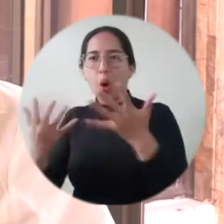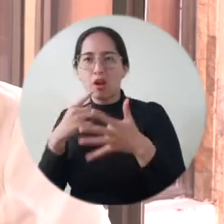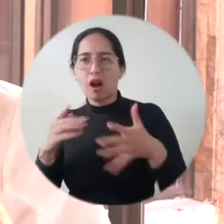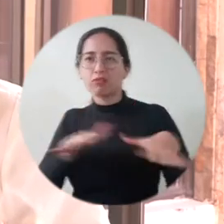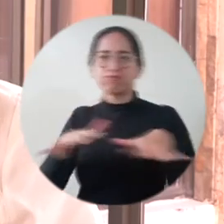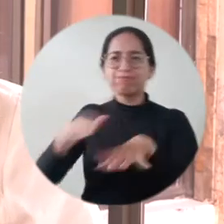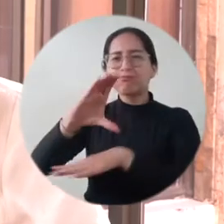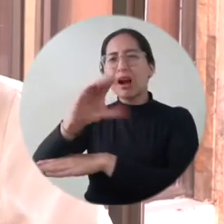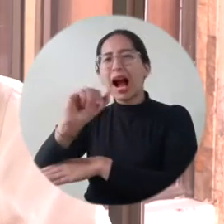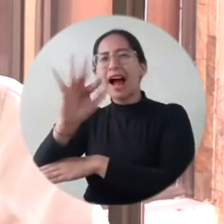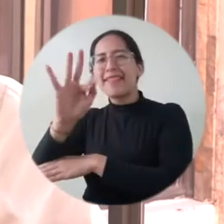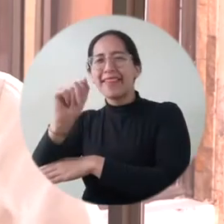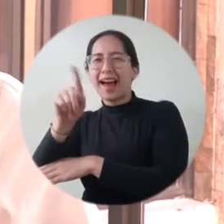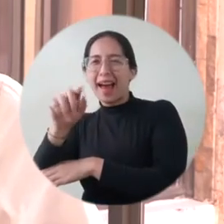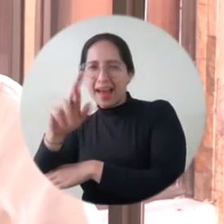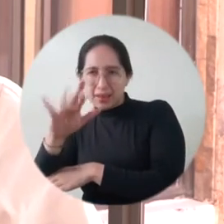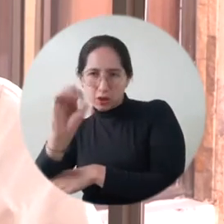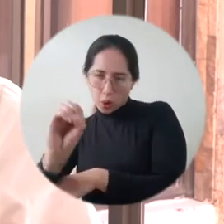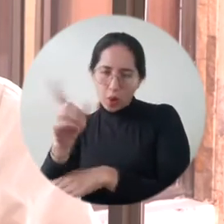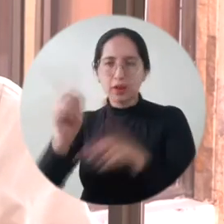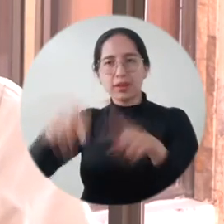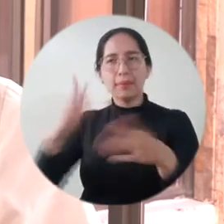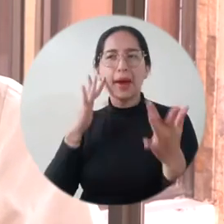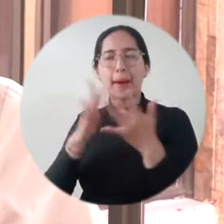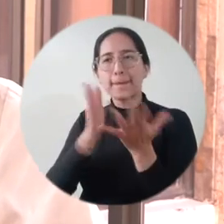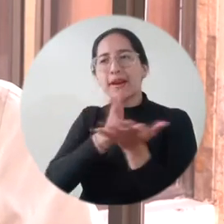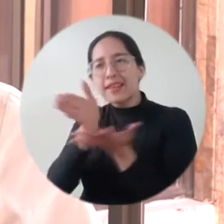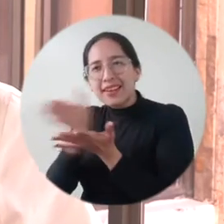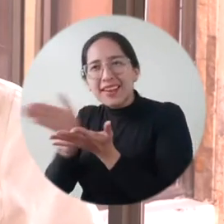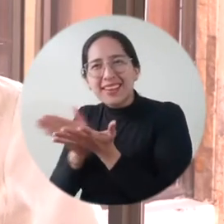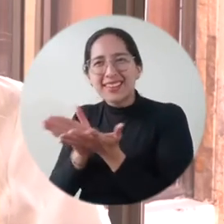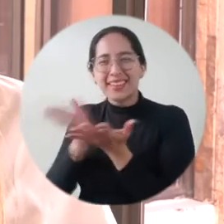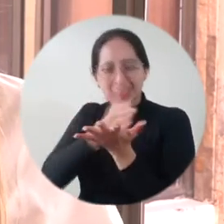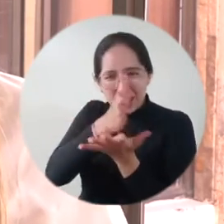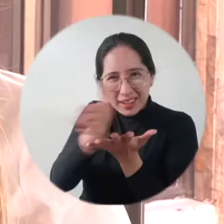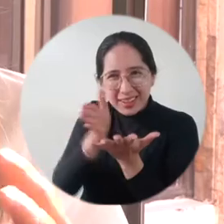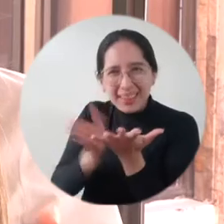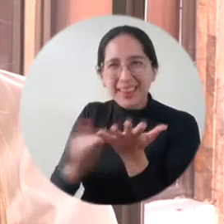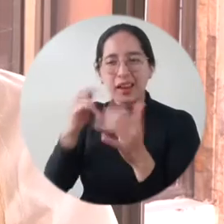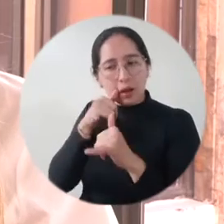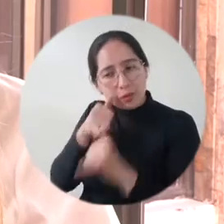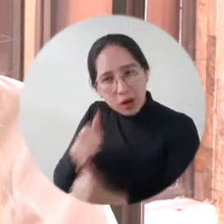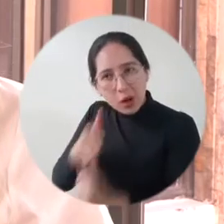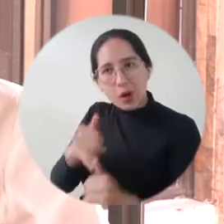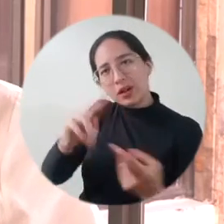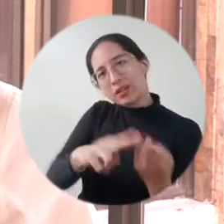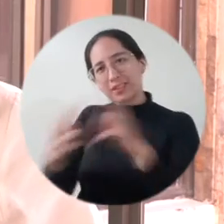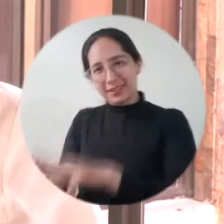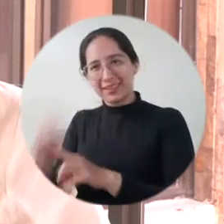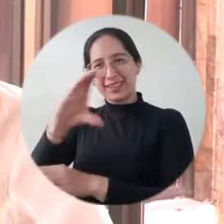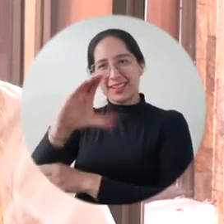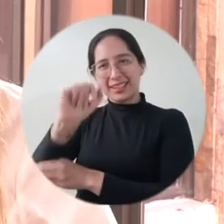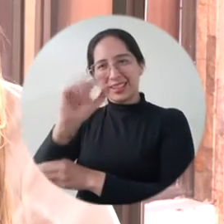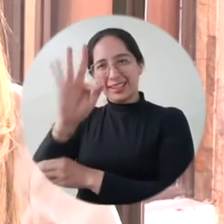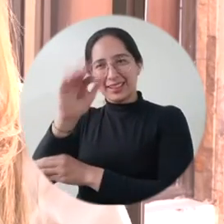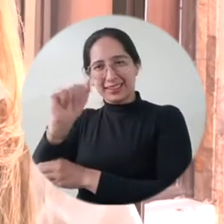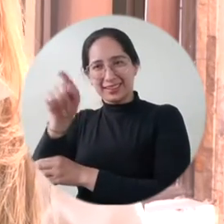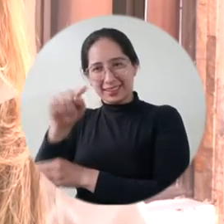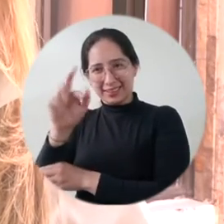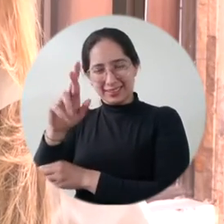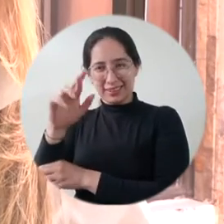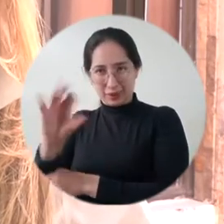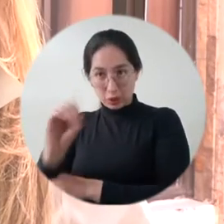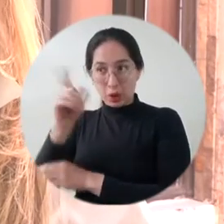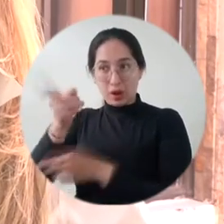jóvenes en todo lo relacionado con Catastro Multipropósito, con todas las líneas de ingeniería